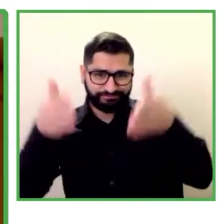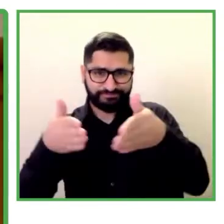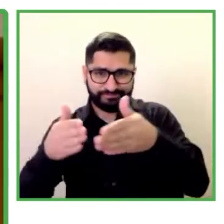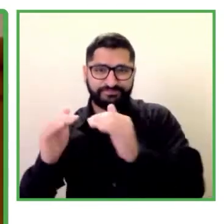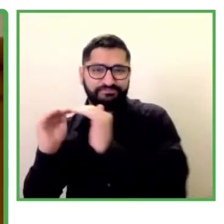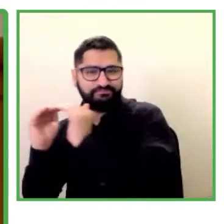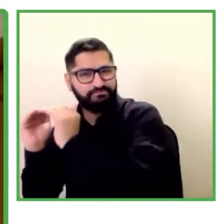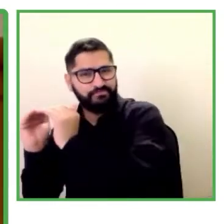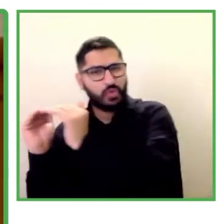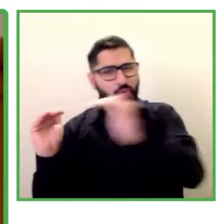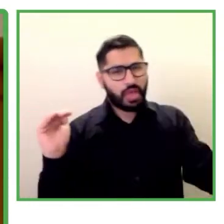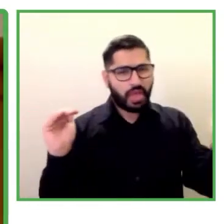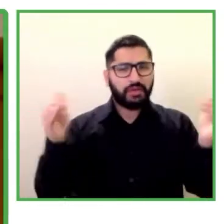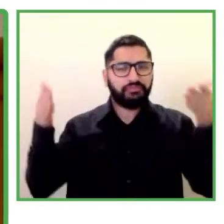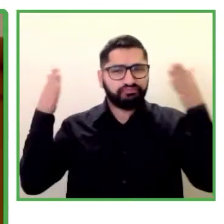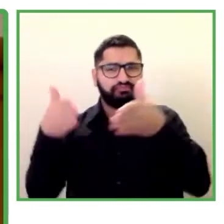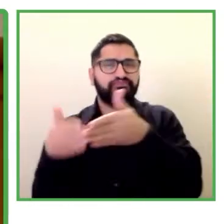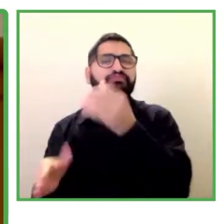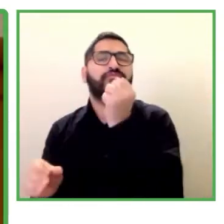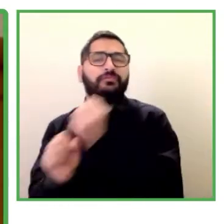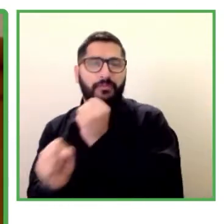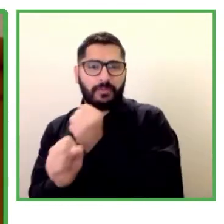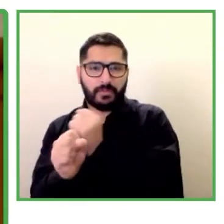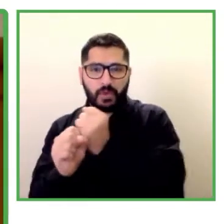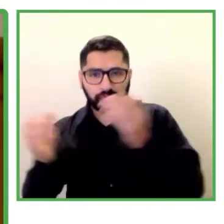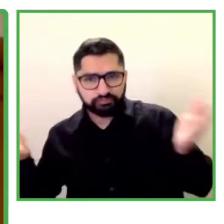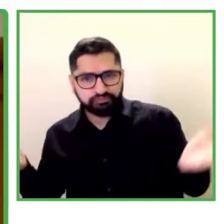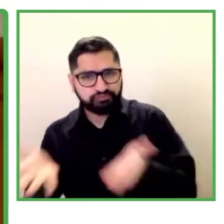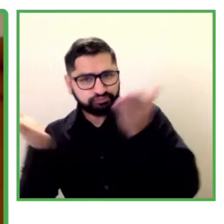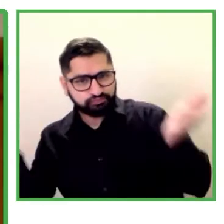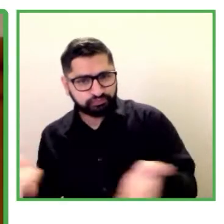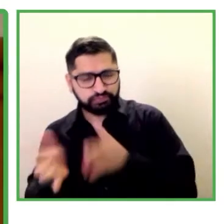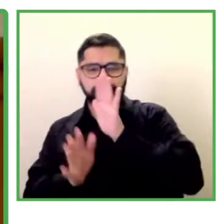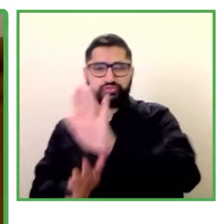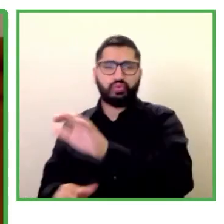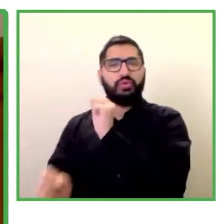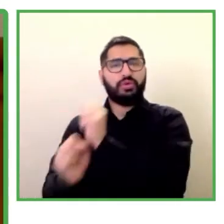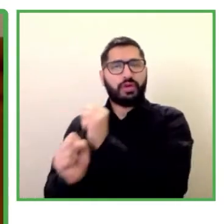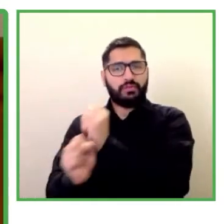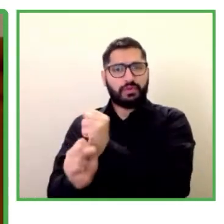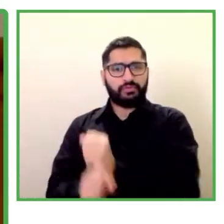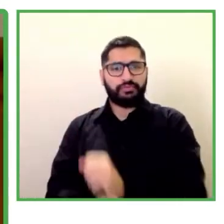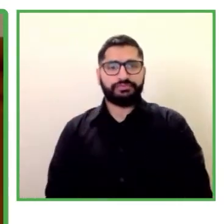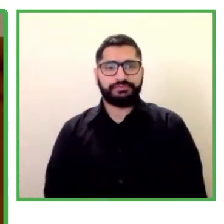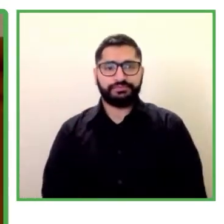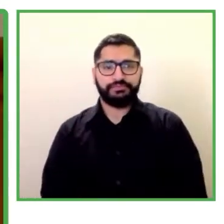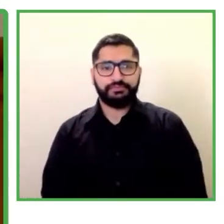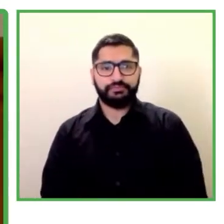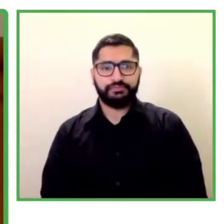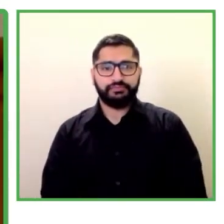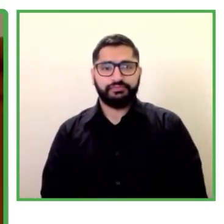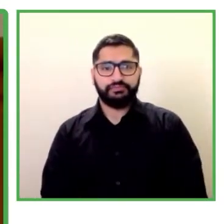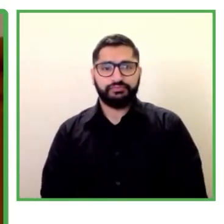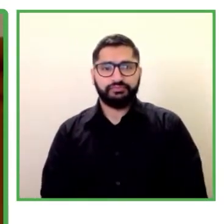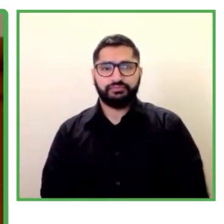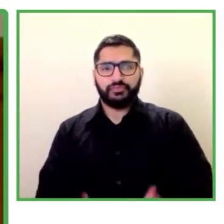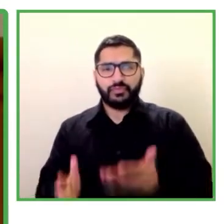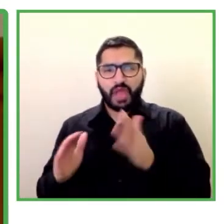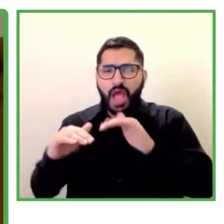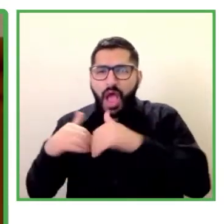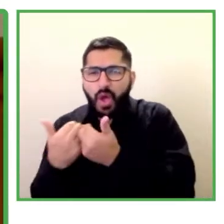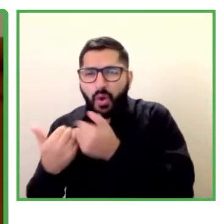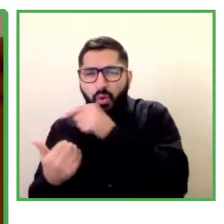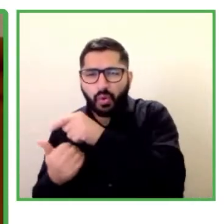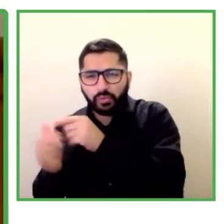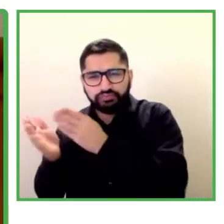promoción del empleo inicialmente desde las instituciones públicas, decir, trabajando con los gobiernos de la región de los